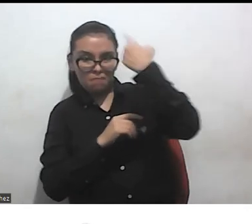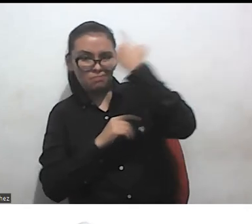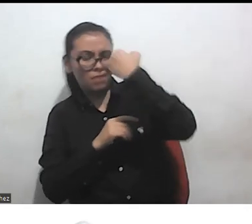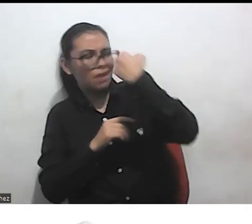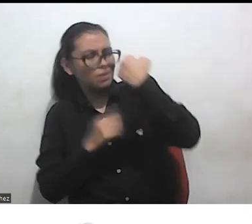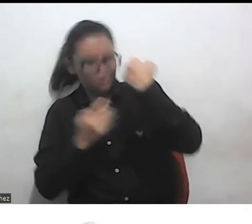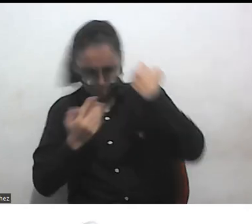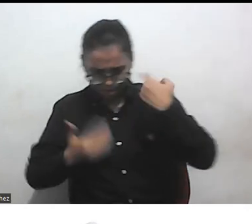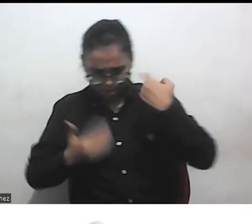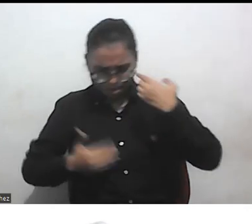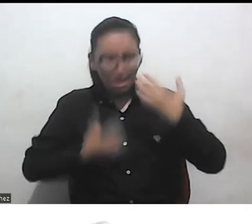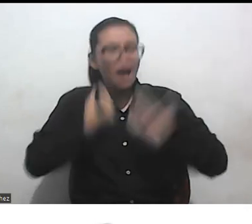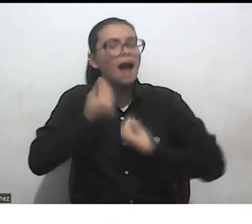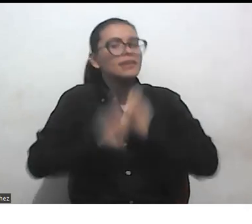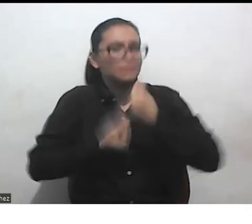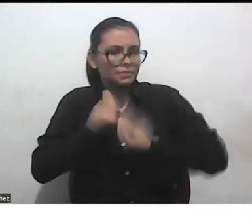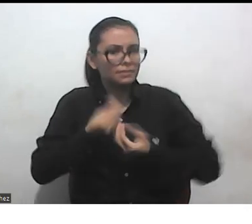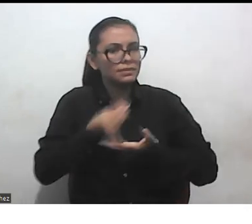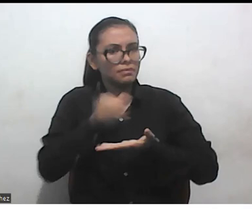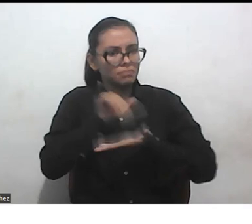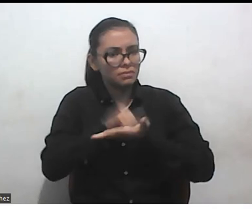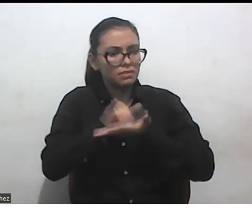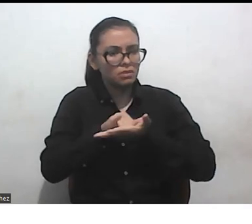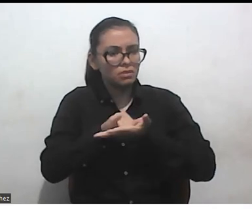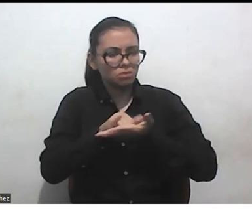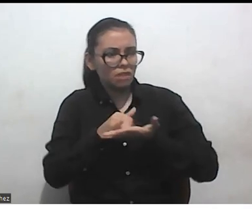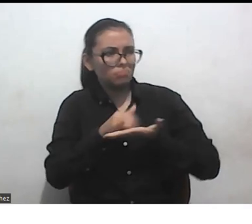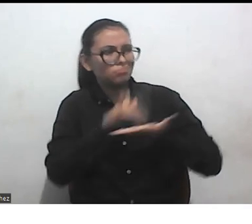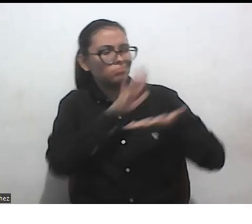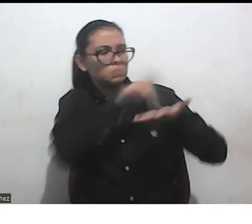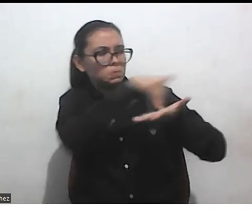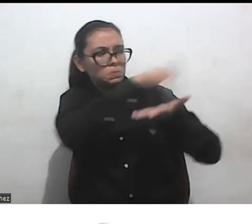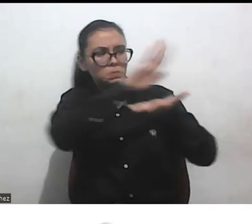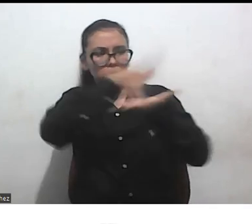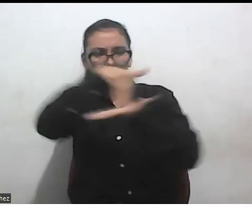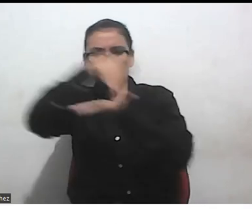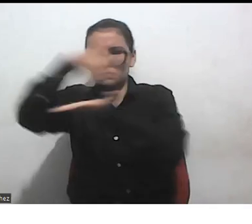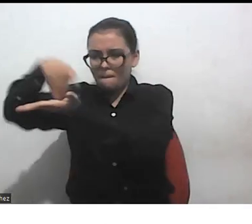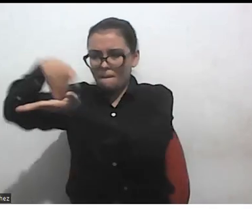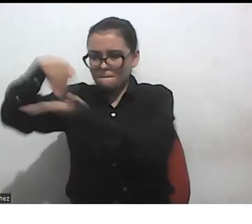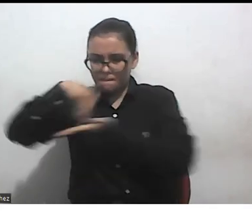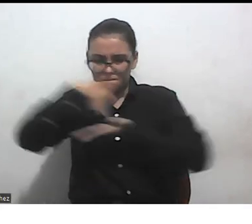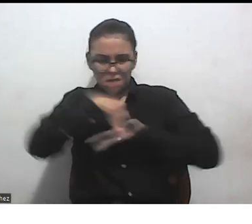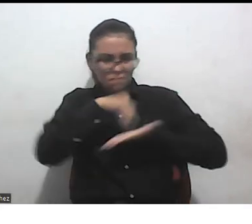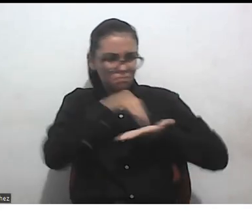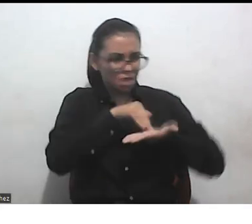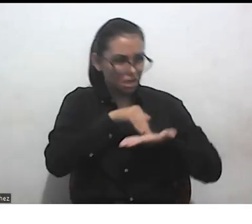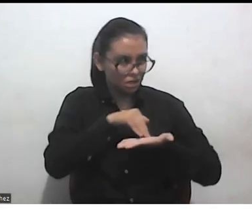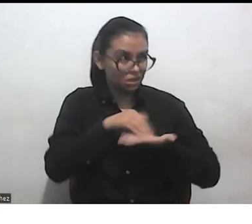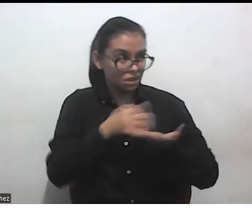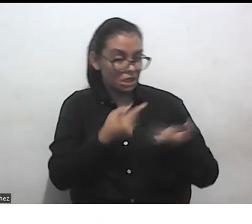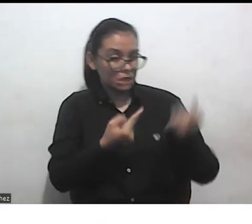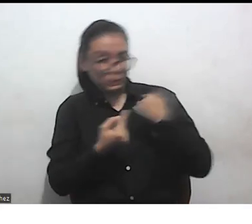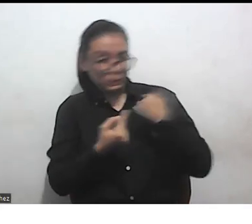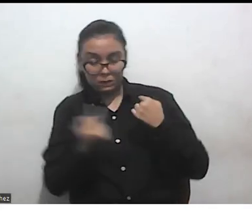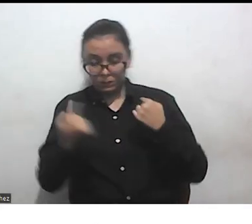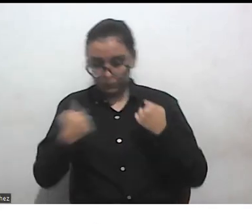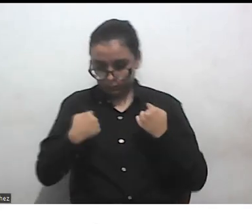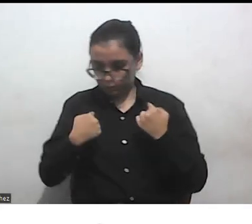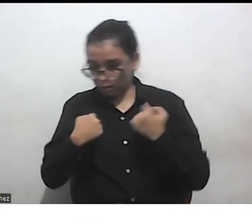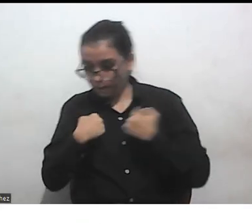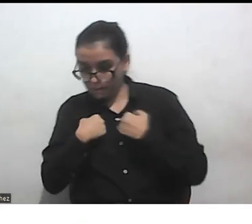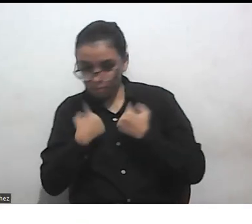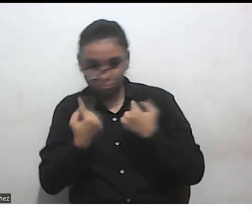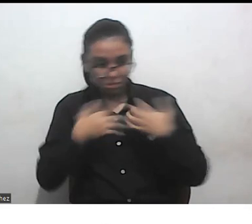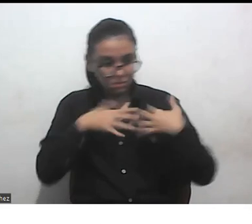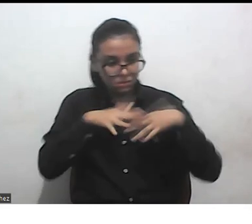Es decir, que habrían ejes de opresión, se intersectan en puntos de encuentro, que están encarnados, y que